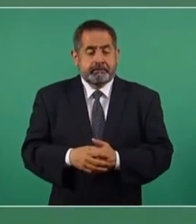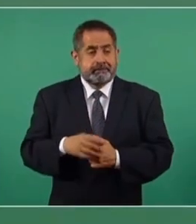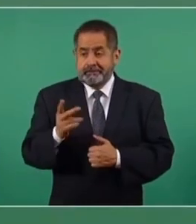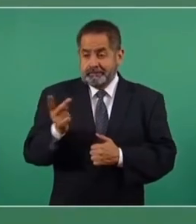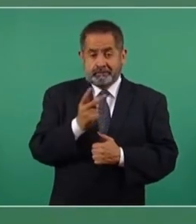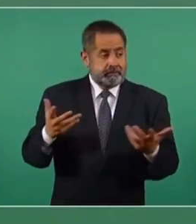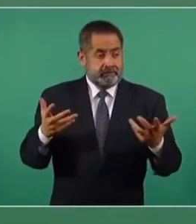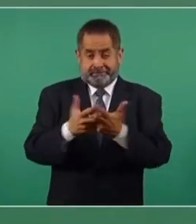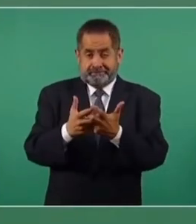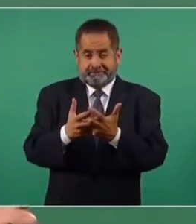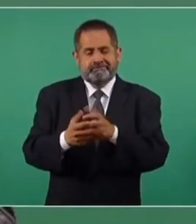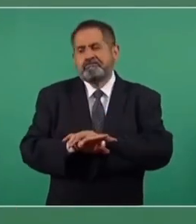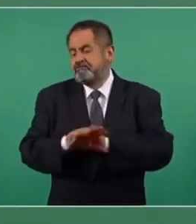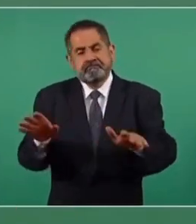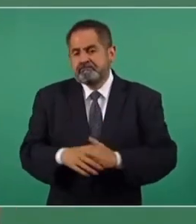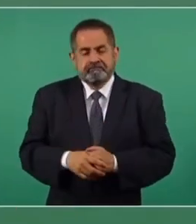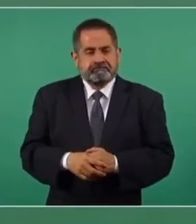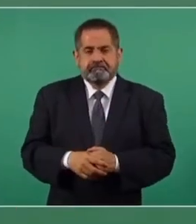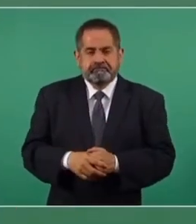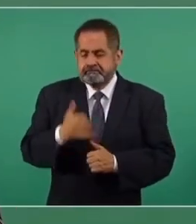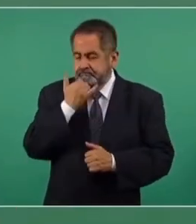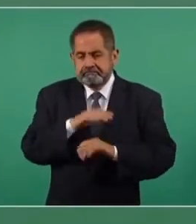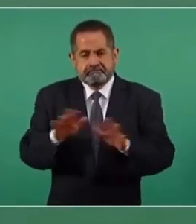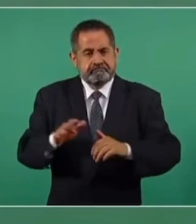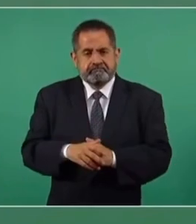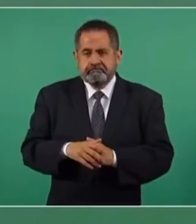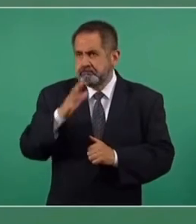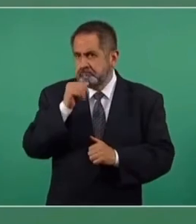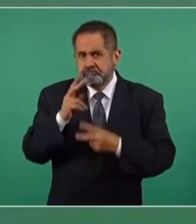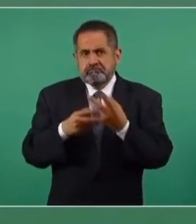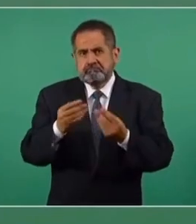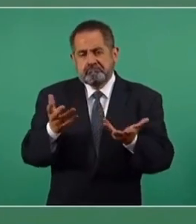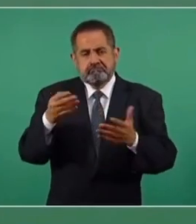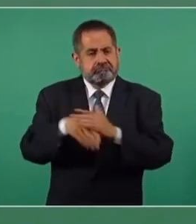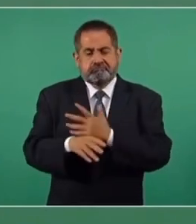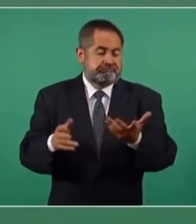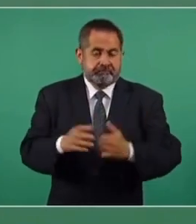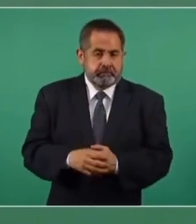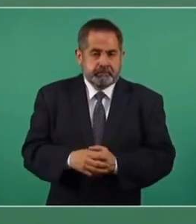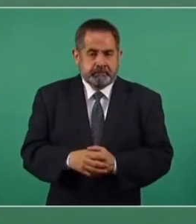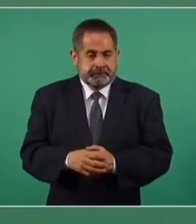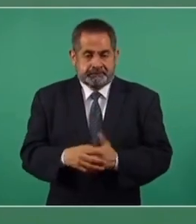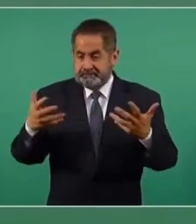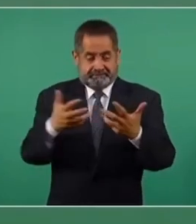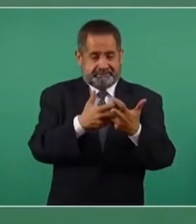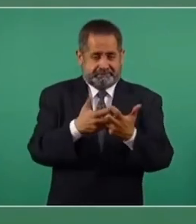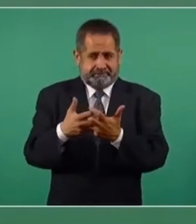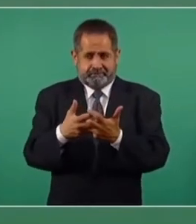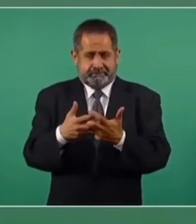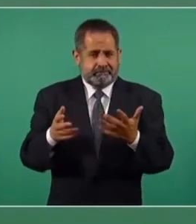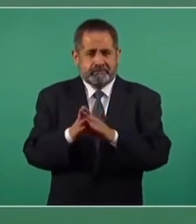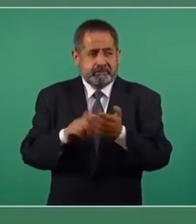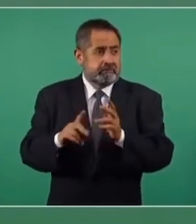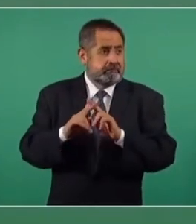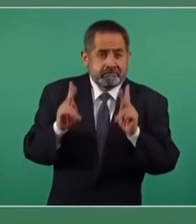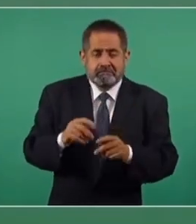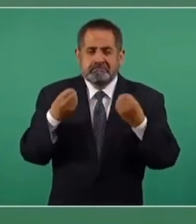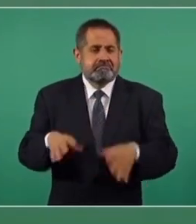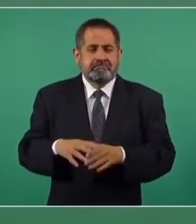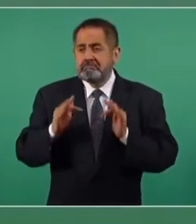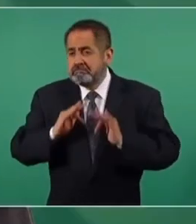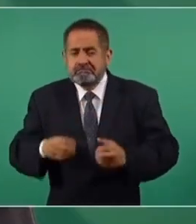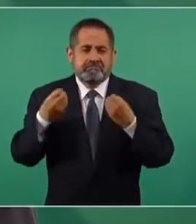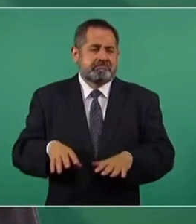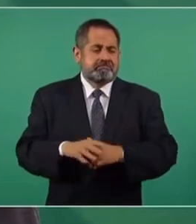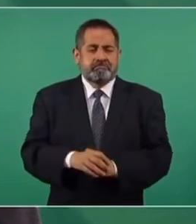asocian ya entonces ya no se puede hacer mucho, ya no se puede garantizar la paz, la tranquilidad,